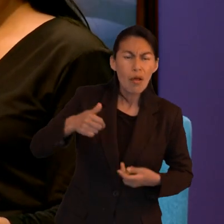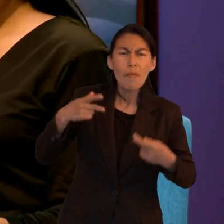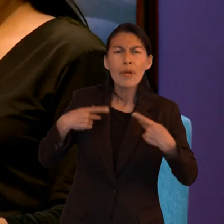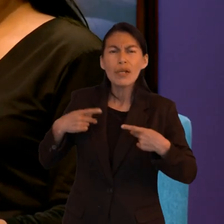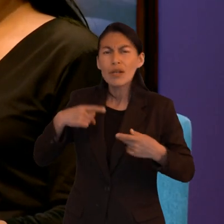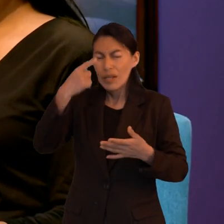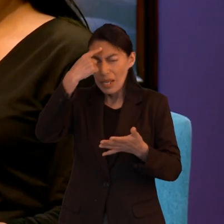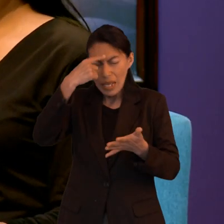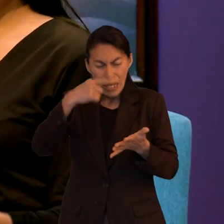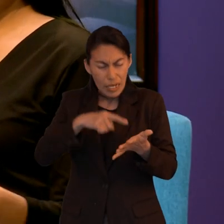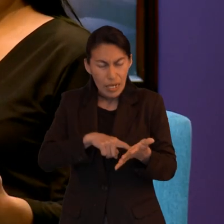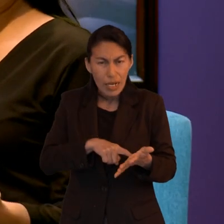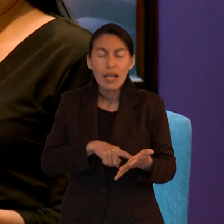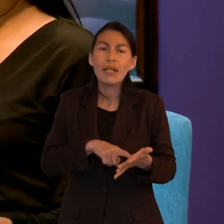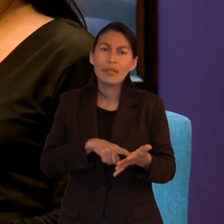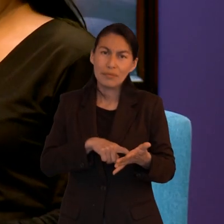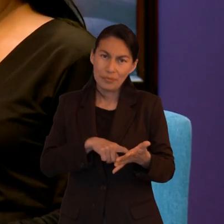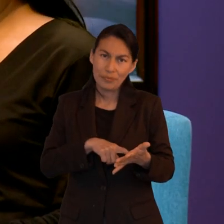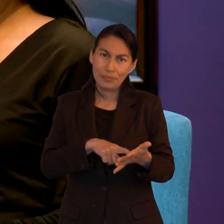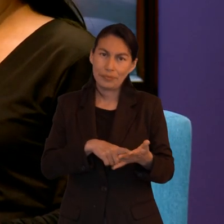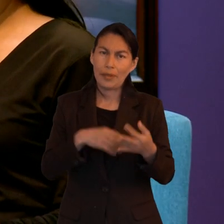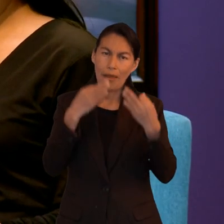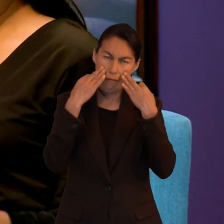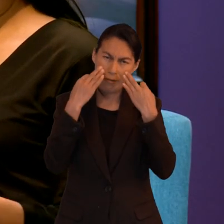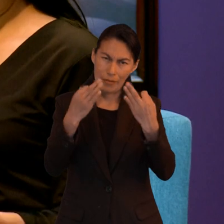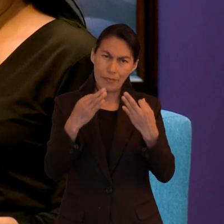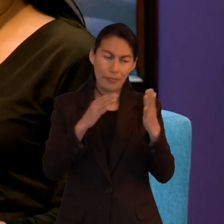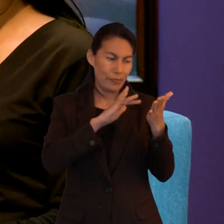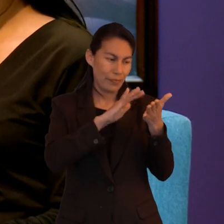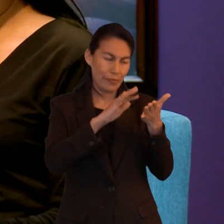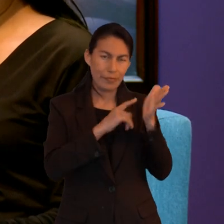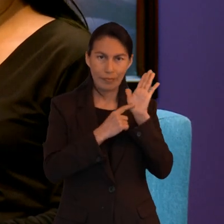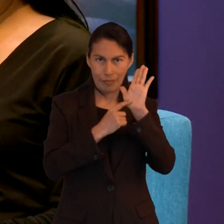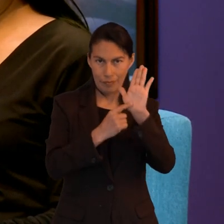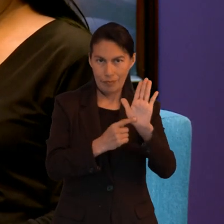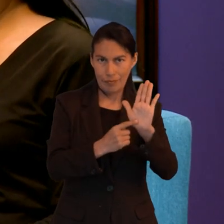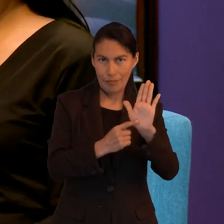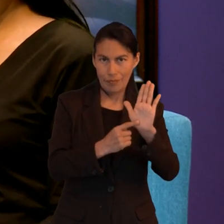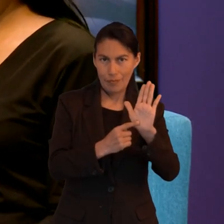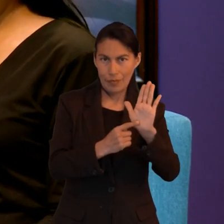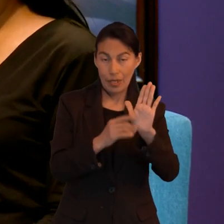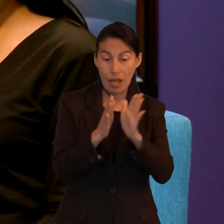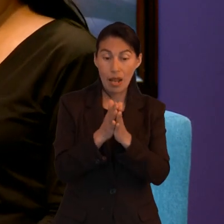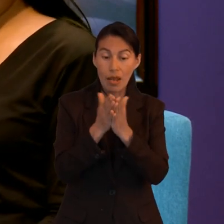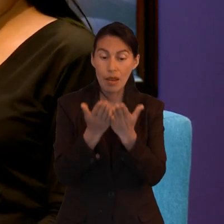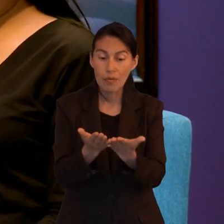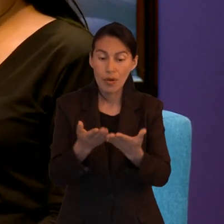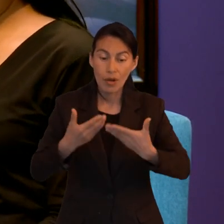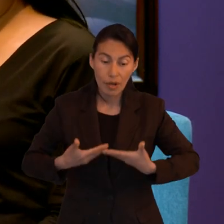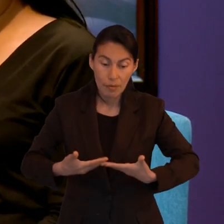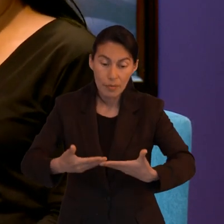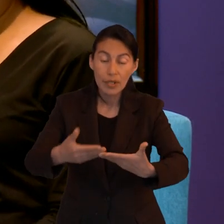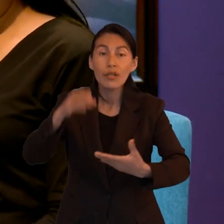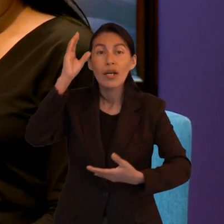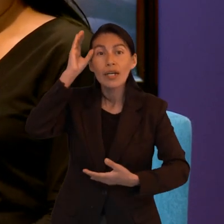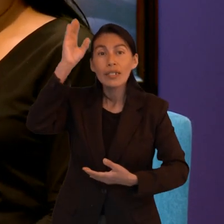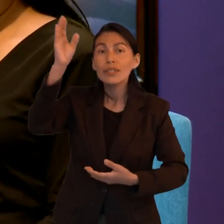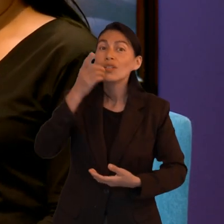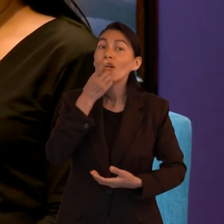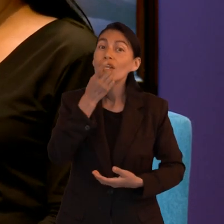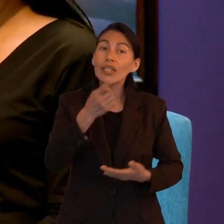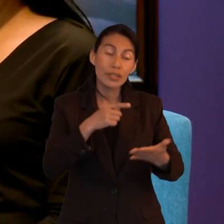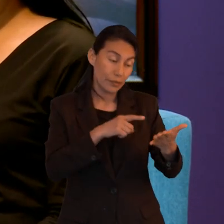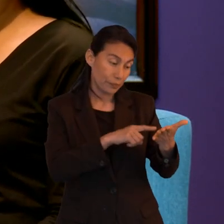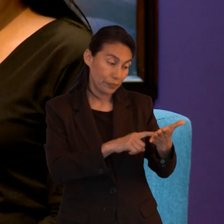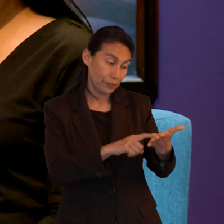creer y me gustaría leerles una frase un comentario que se encuentra en un libro que se llama el camino a Cristo que